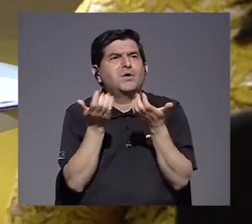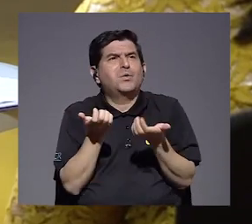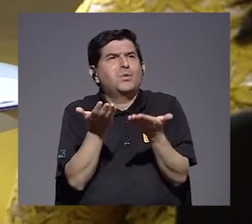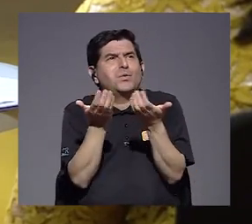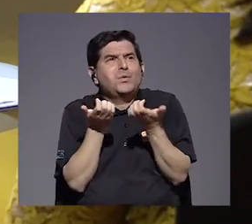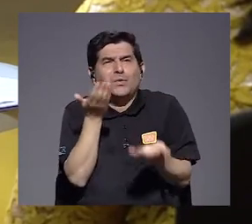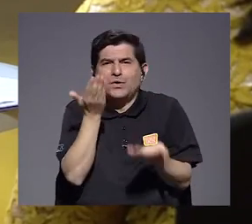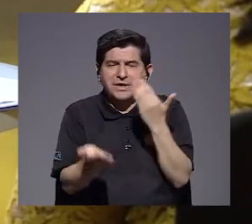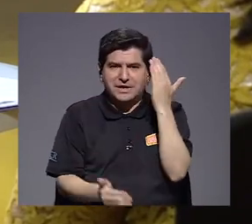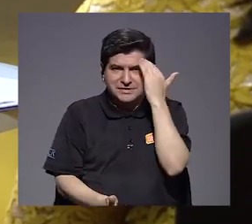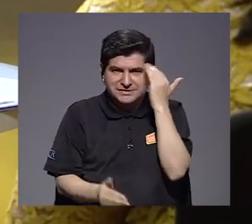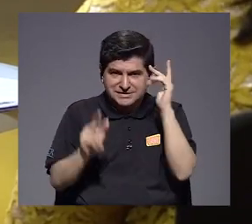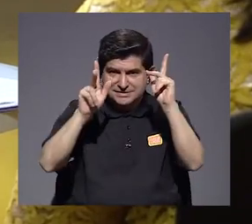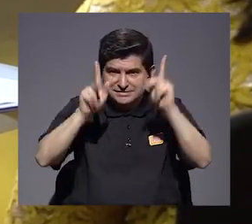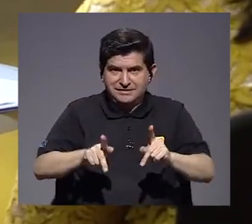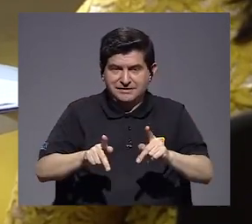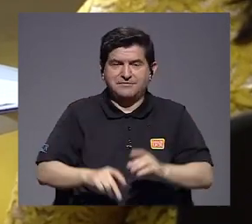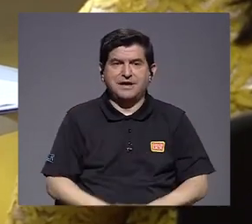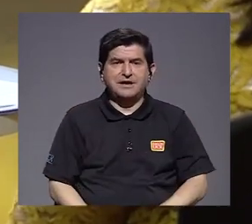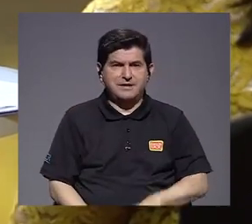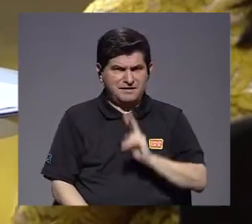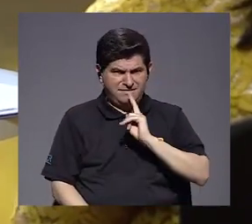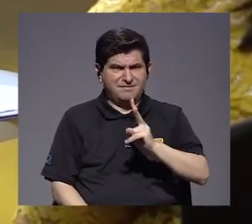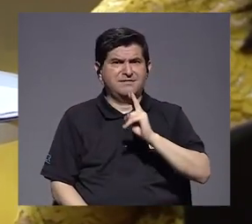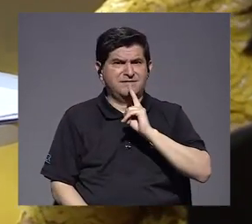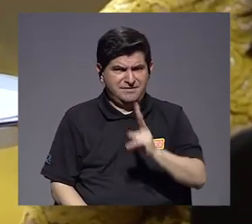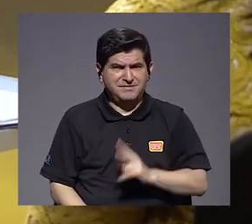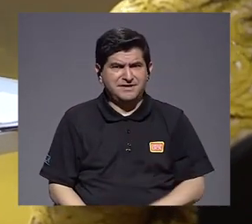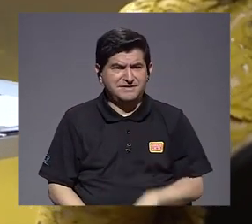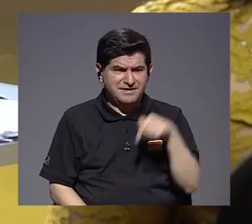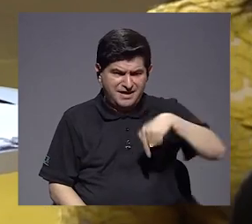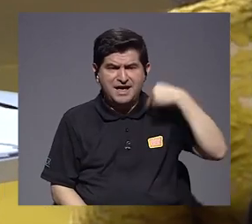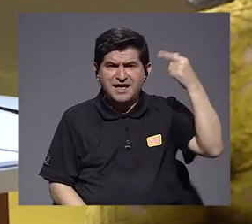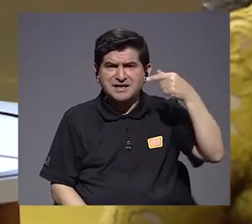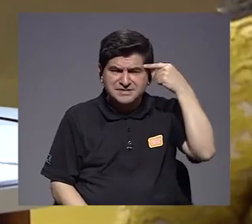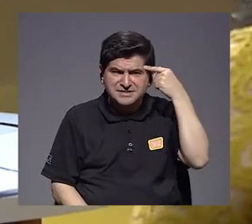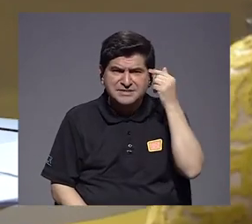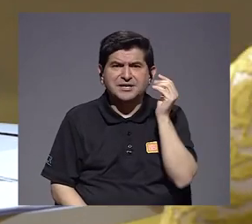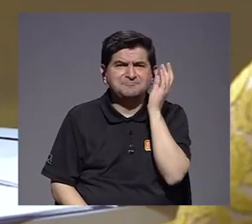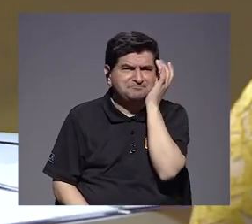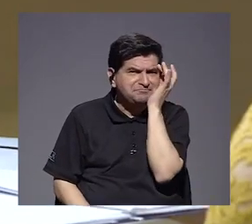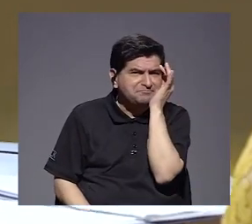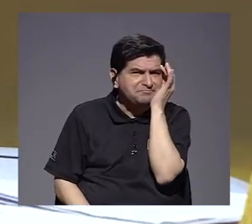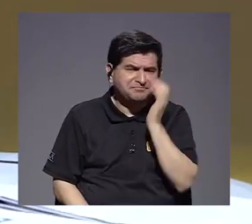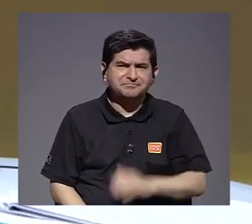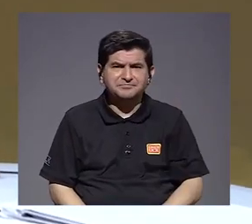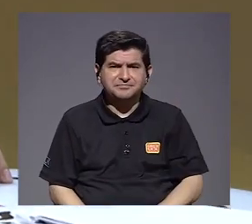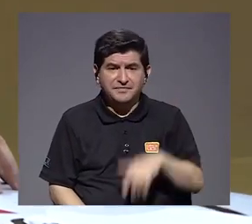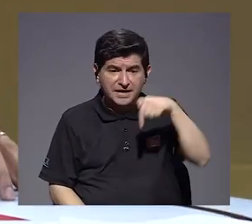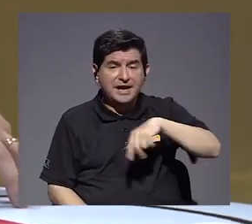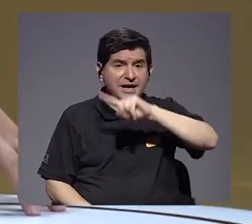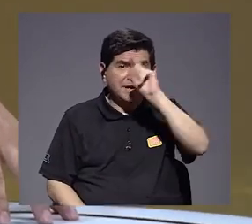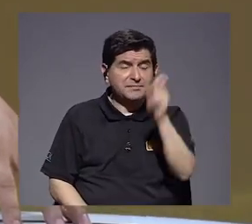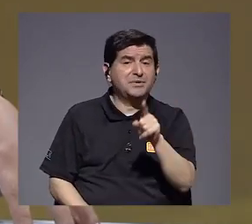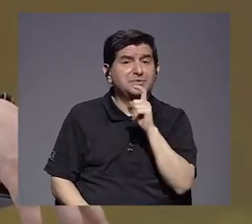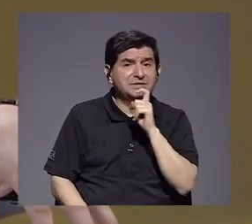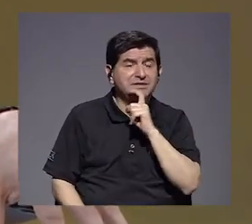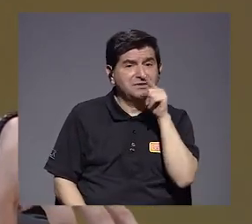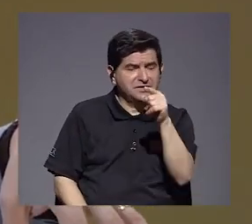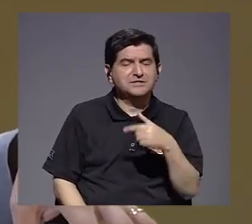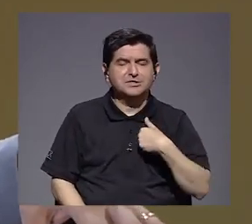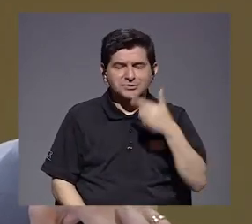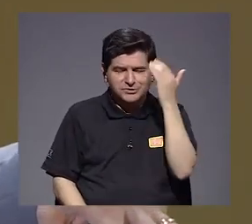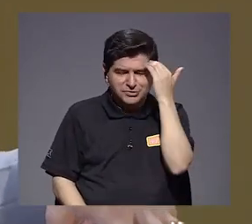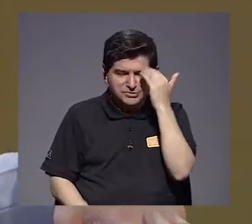quisiera que sepa la ciudadanía es si verdaderamente este gobierno se va a preocupar, porque aquí es una pregunta difícil para usted.